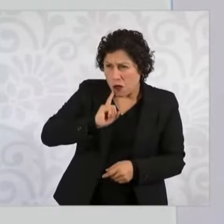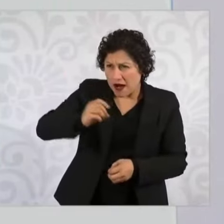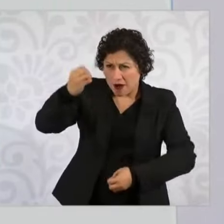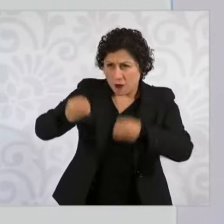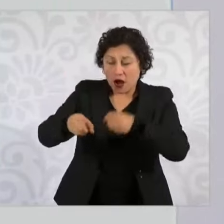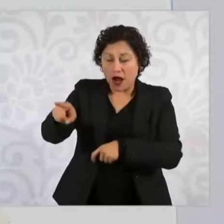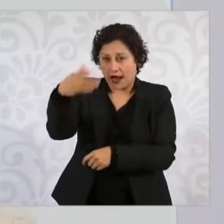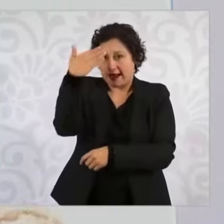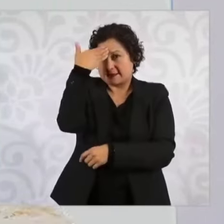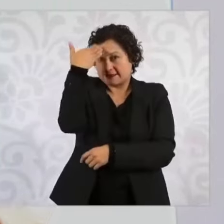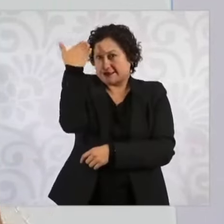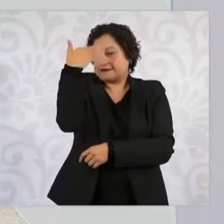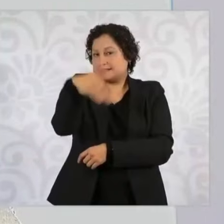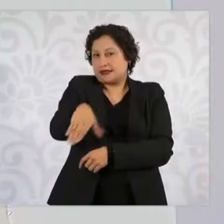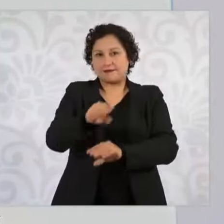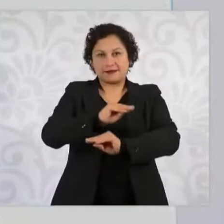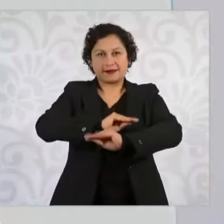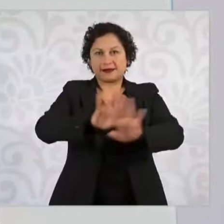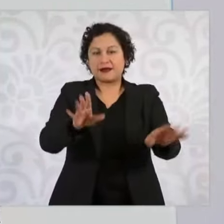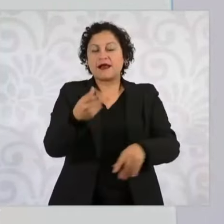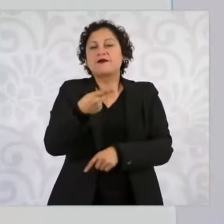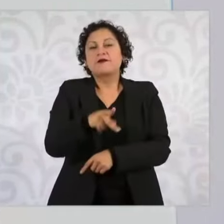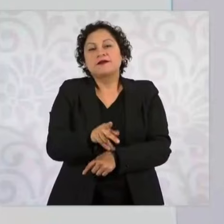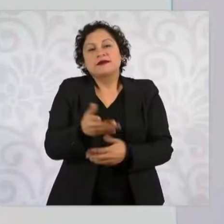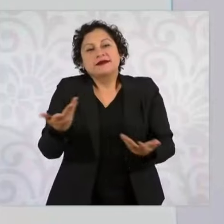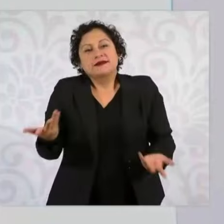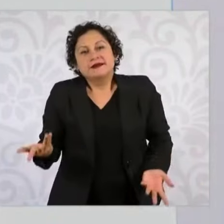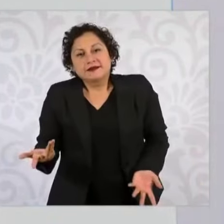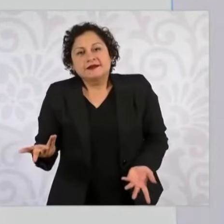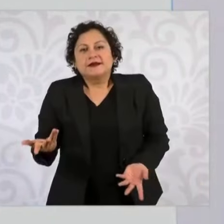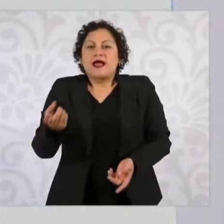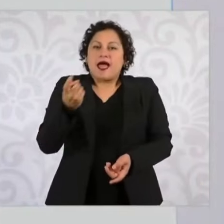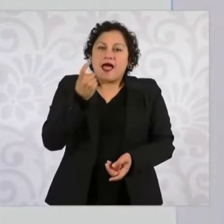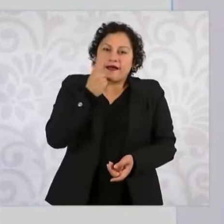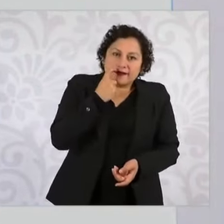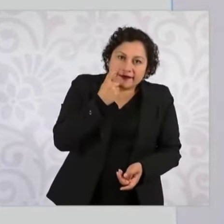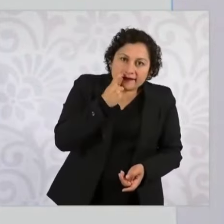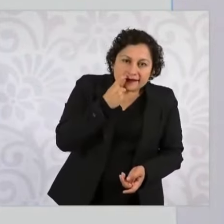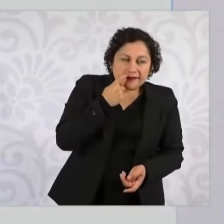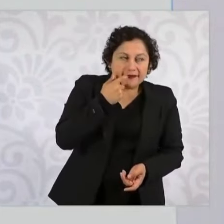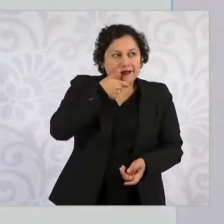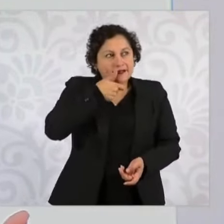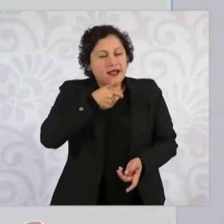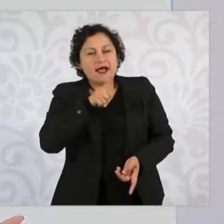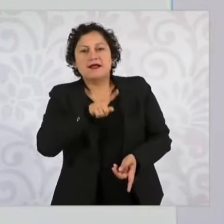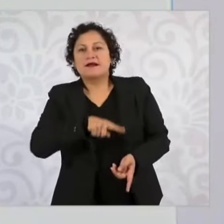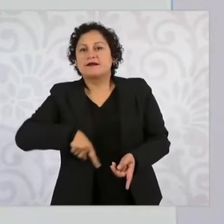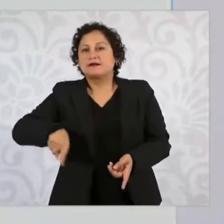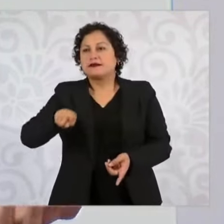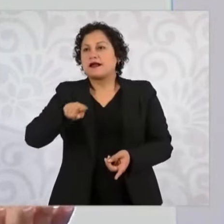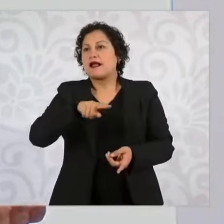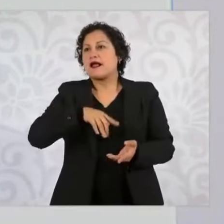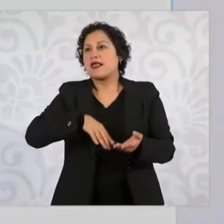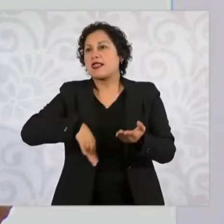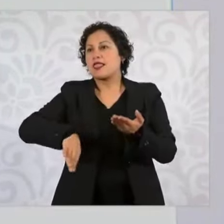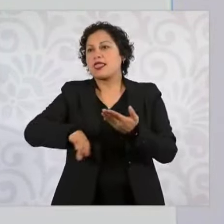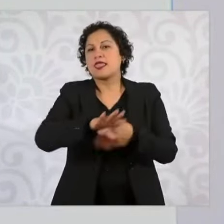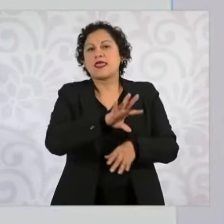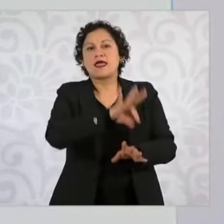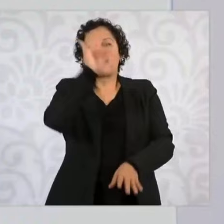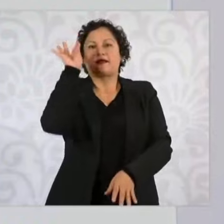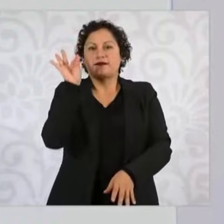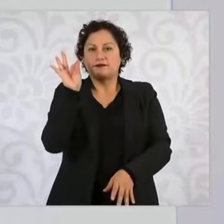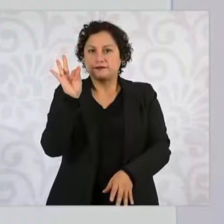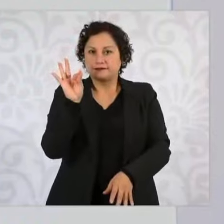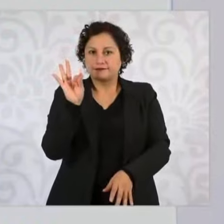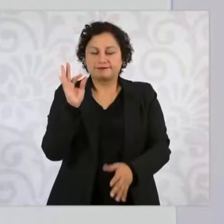Lo pasa es que buscan formas que no tienen que ver con la ley. Por eso